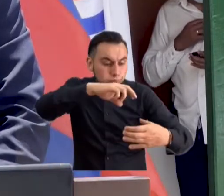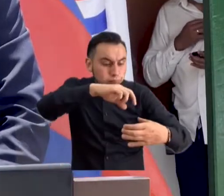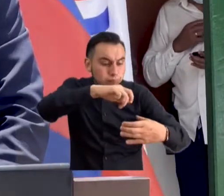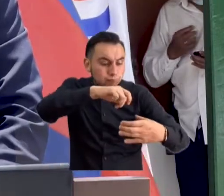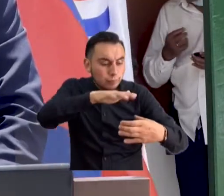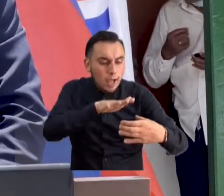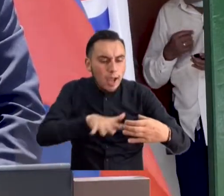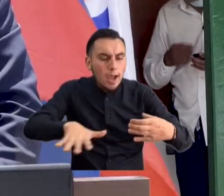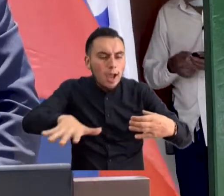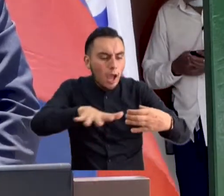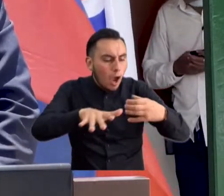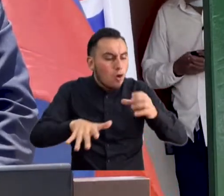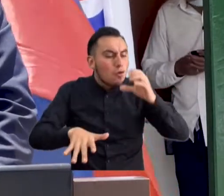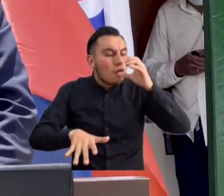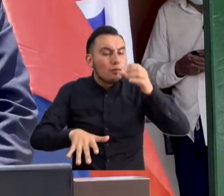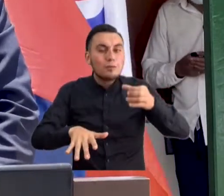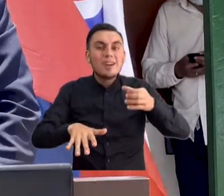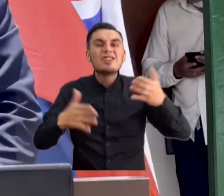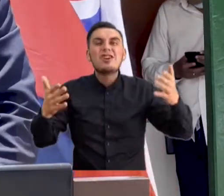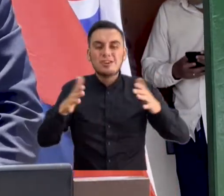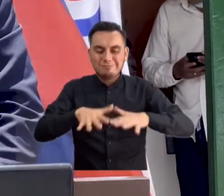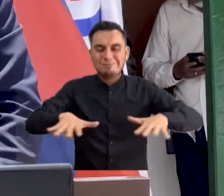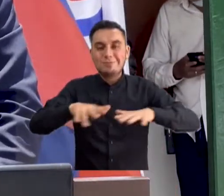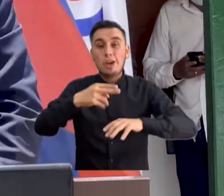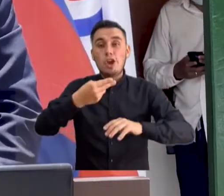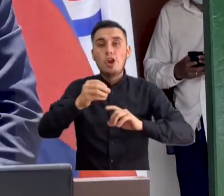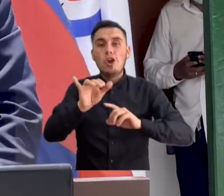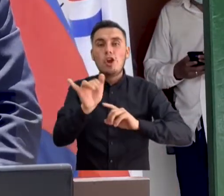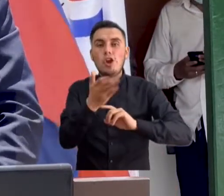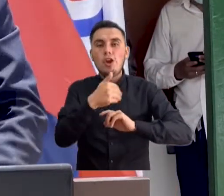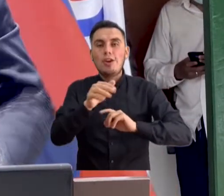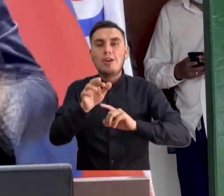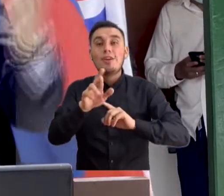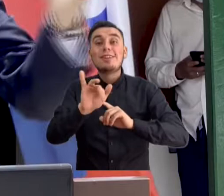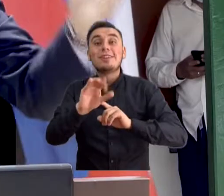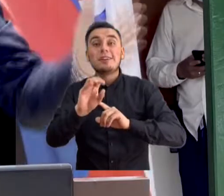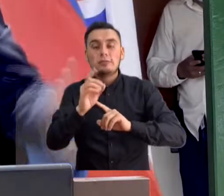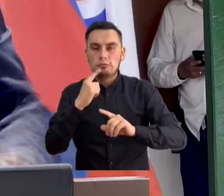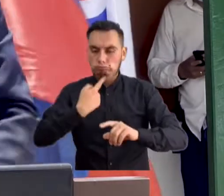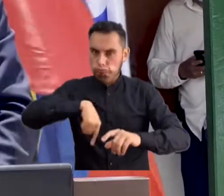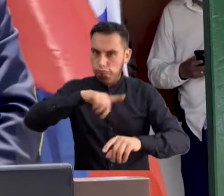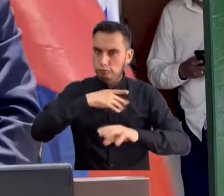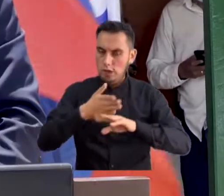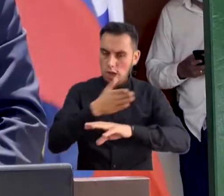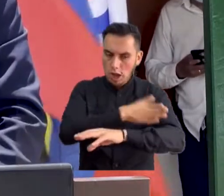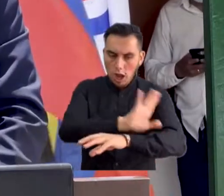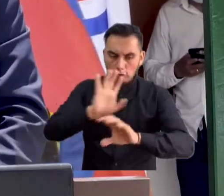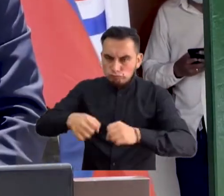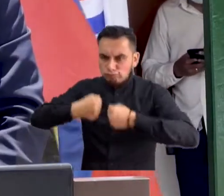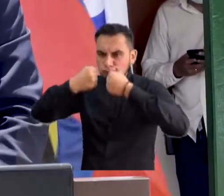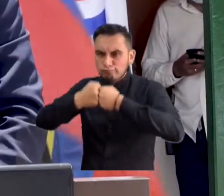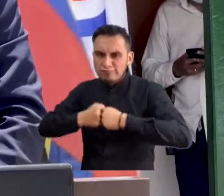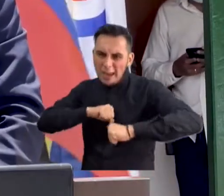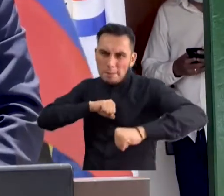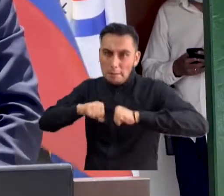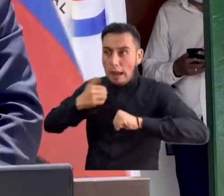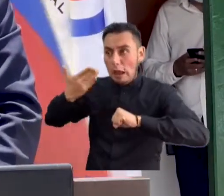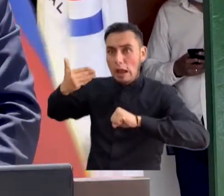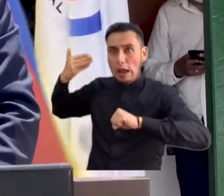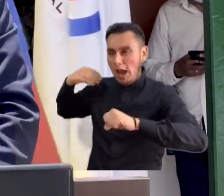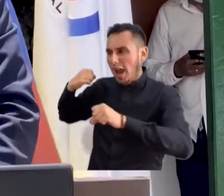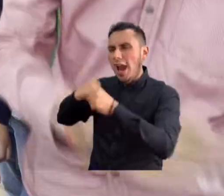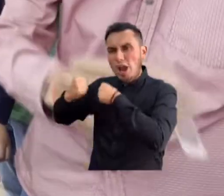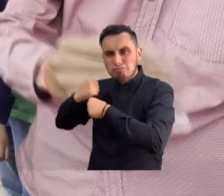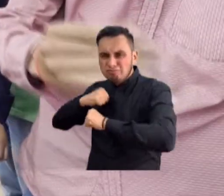al corregimiento de Hoyo Rico, un esfuerzo mancomunado que viene de años